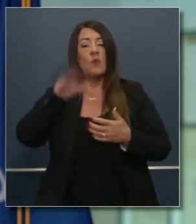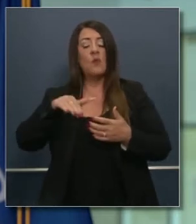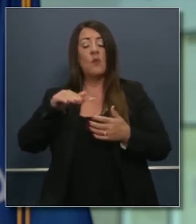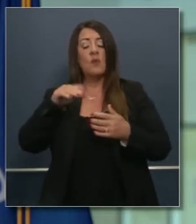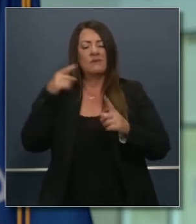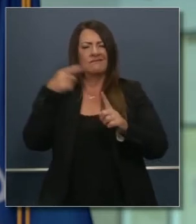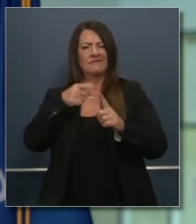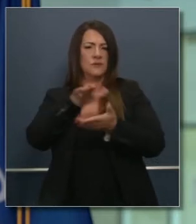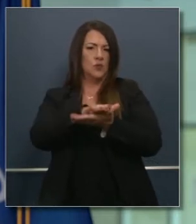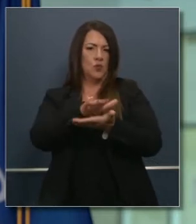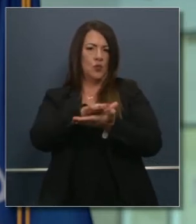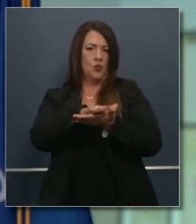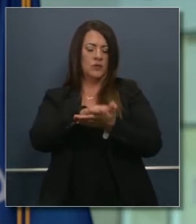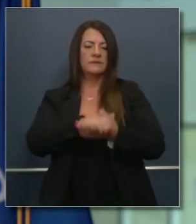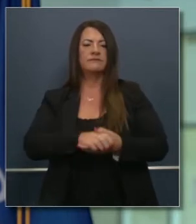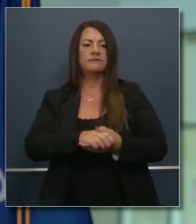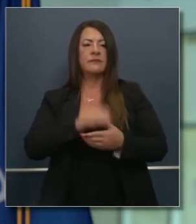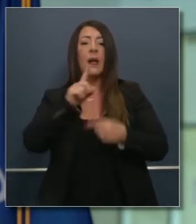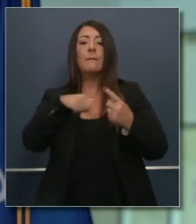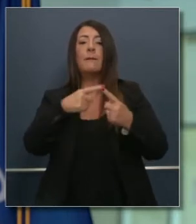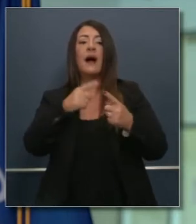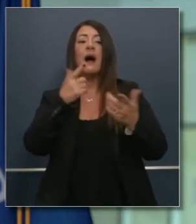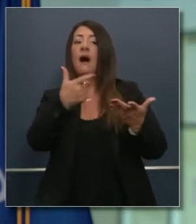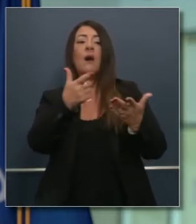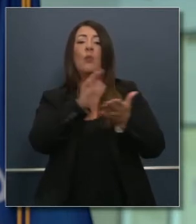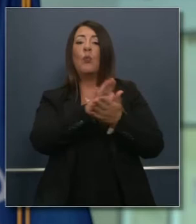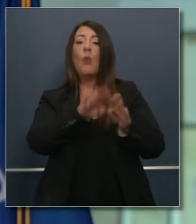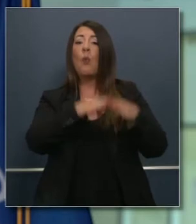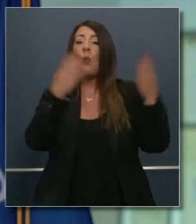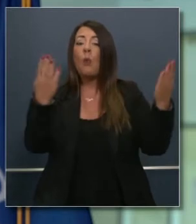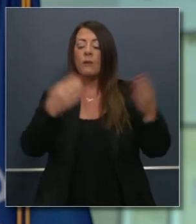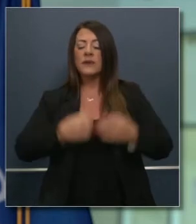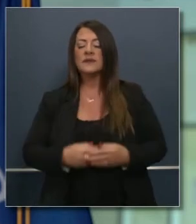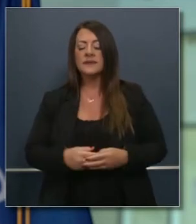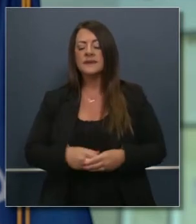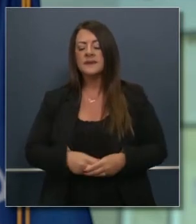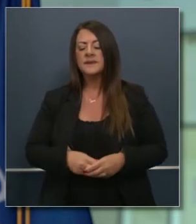acerca del problema de las escuelas, de la reapertura de las escuelas.